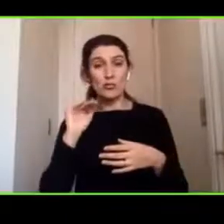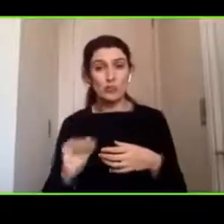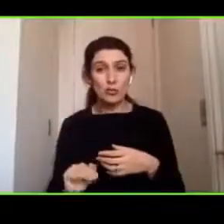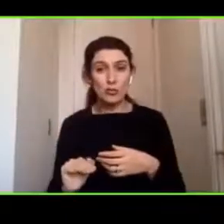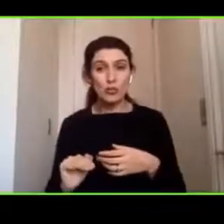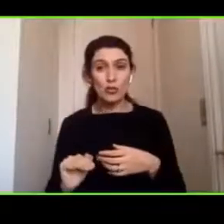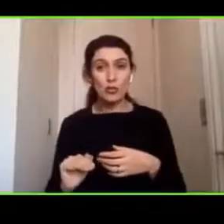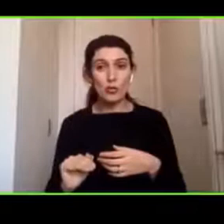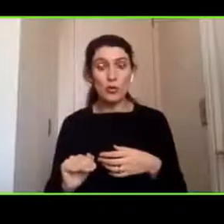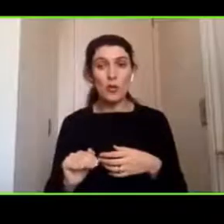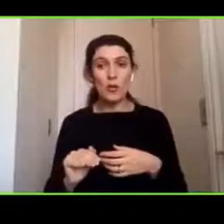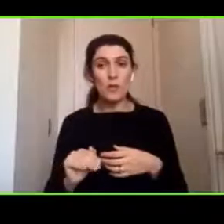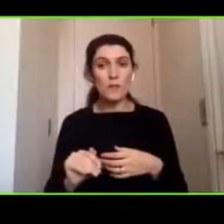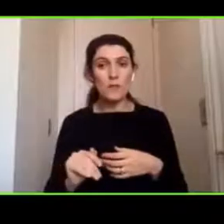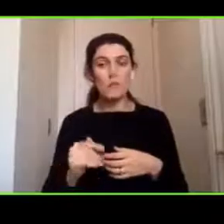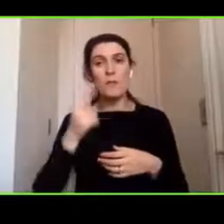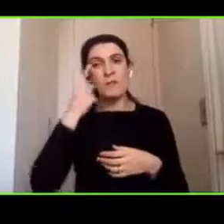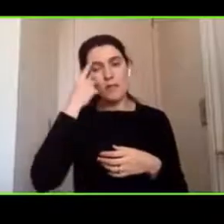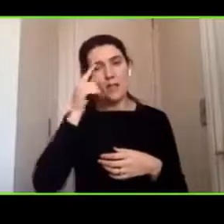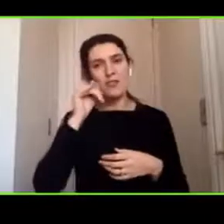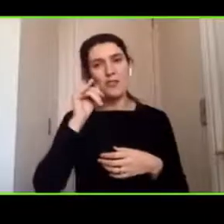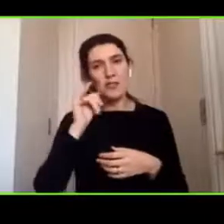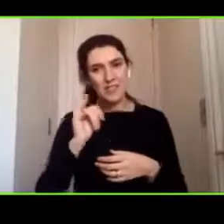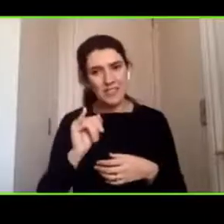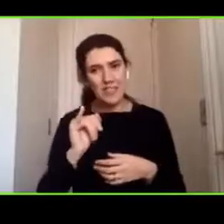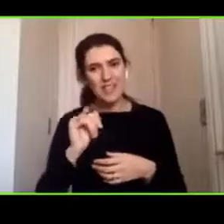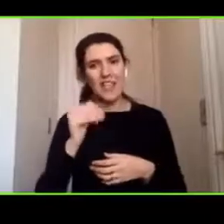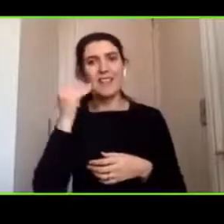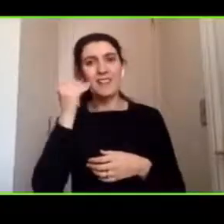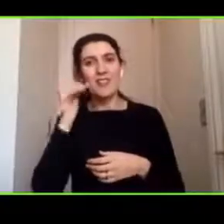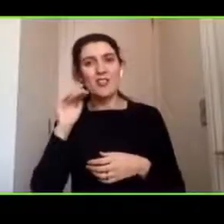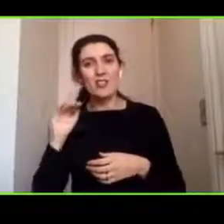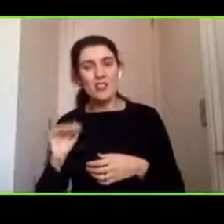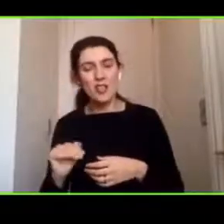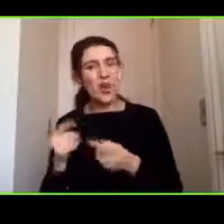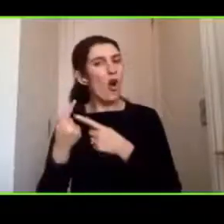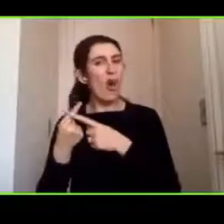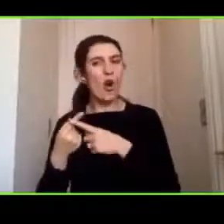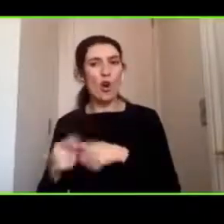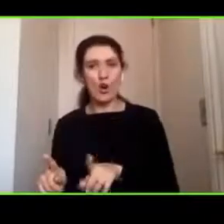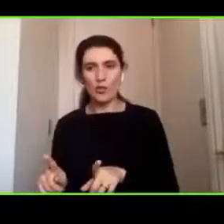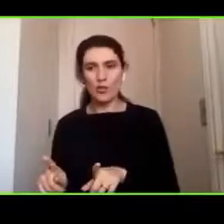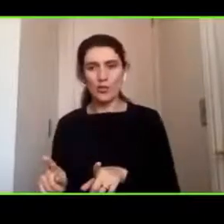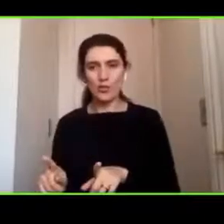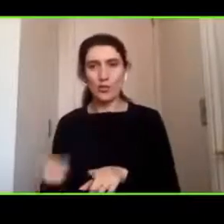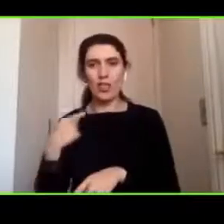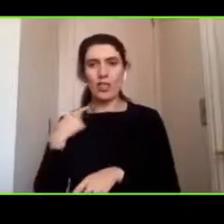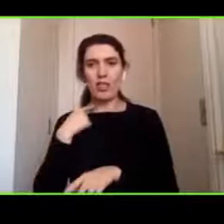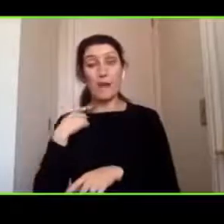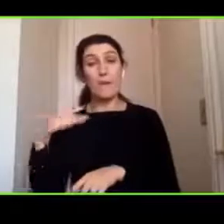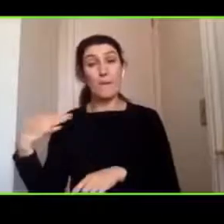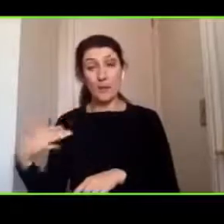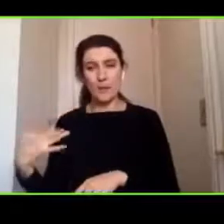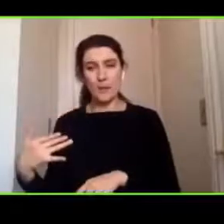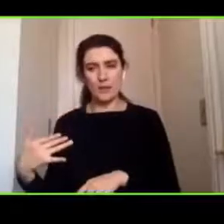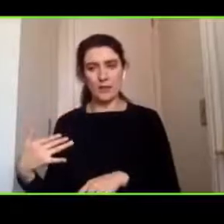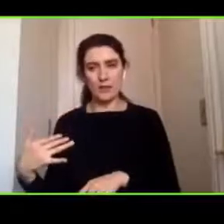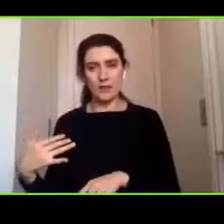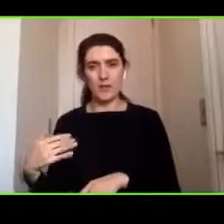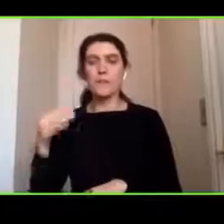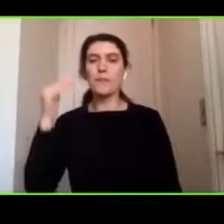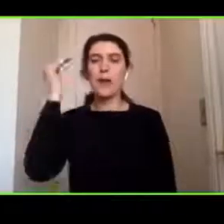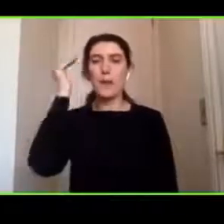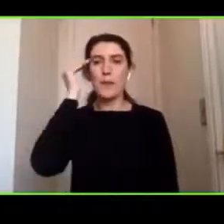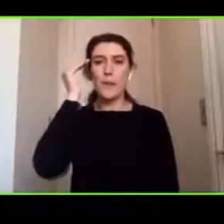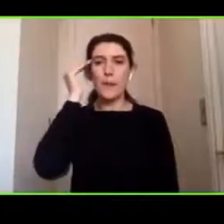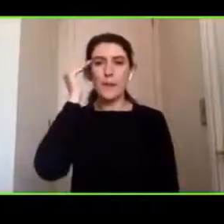así en niños pequeños se afectan otras funciones ejecutivas más importantes. Además la memoria tiene